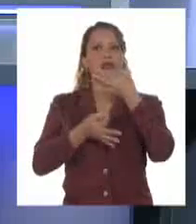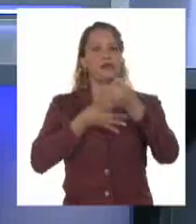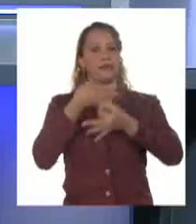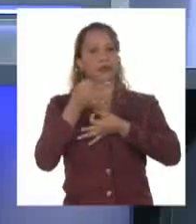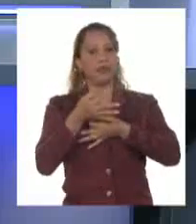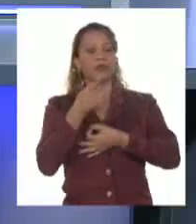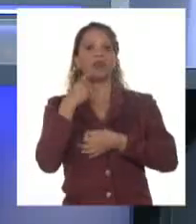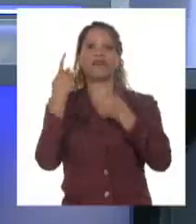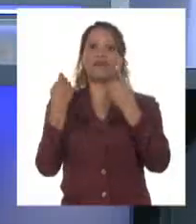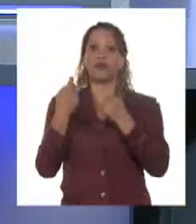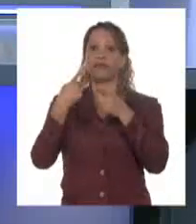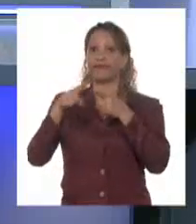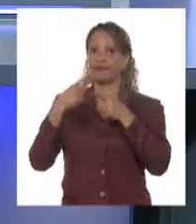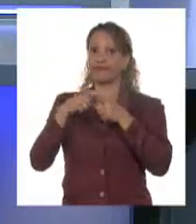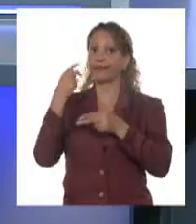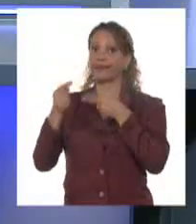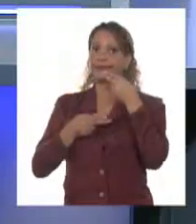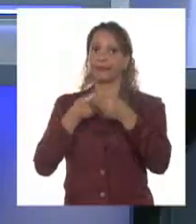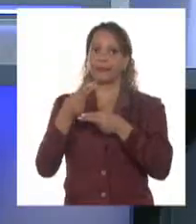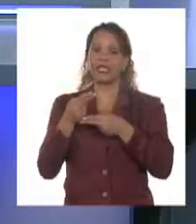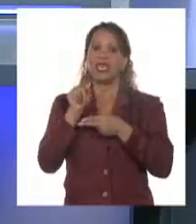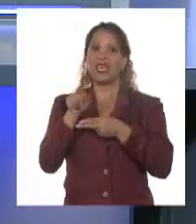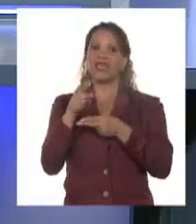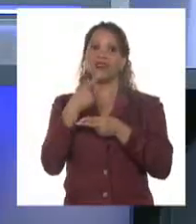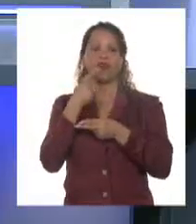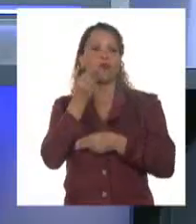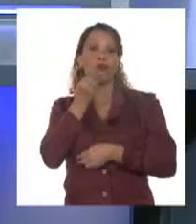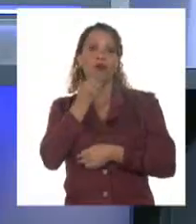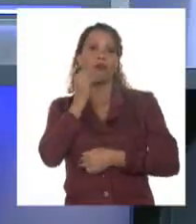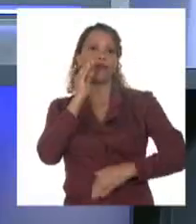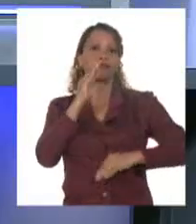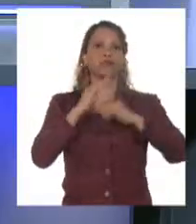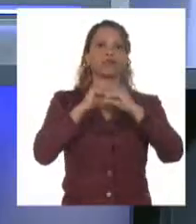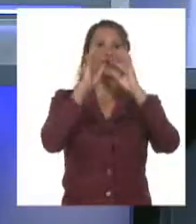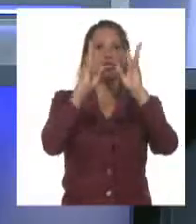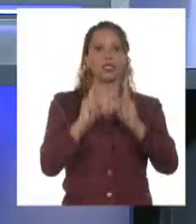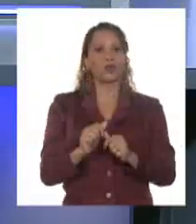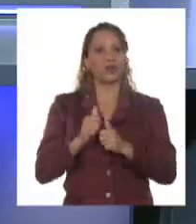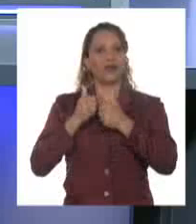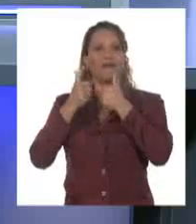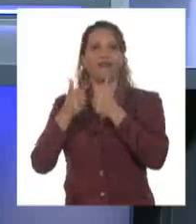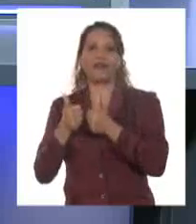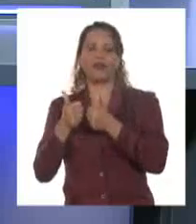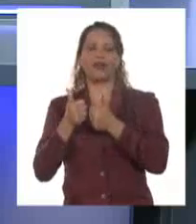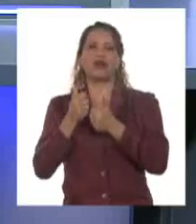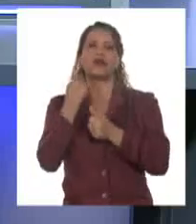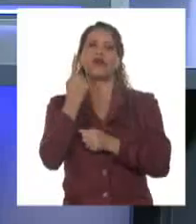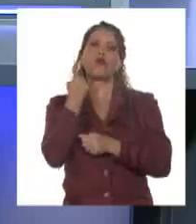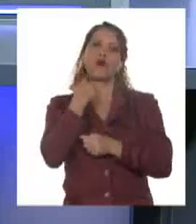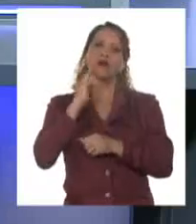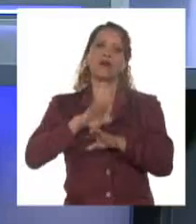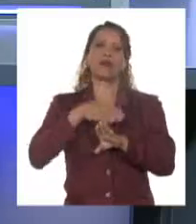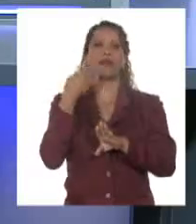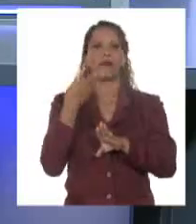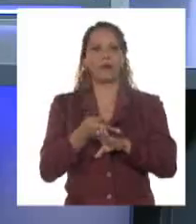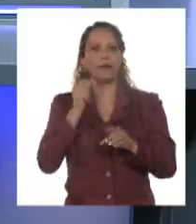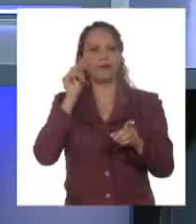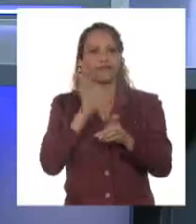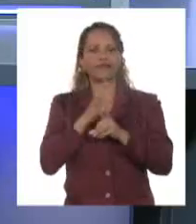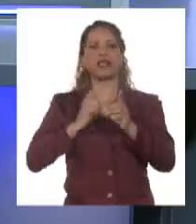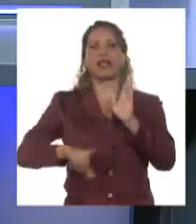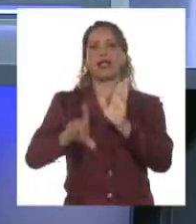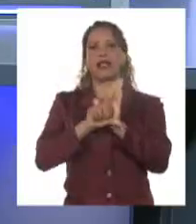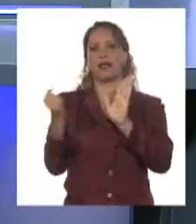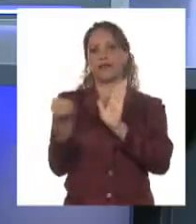deficiencias, las cuales no han permitido alcanzar los resultados esperados un año después de su puesta en vigor. Lizeth